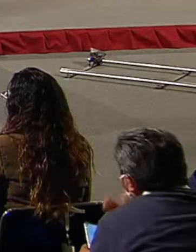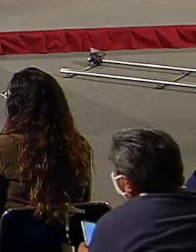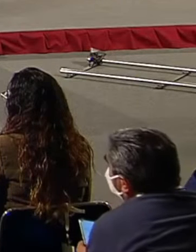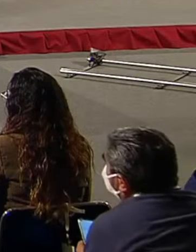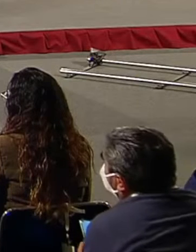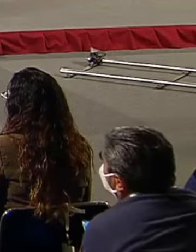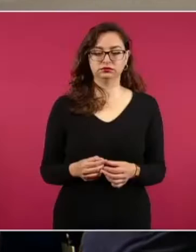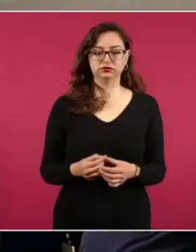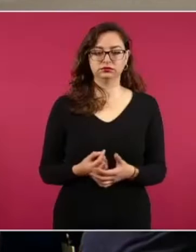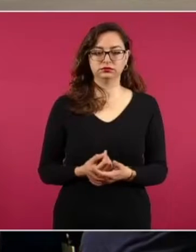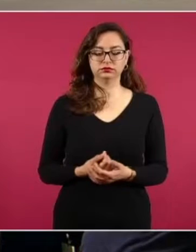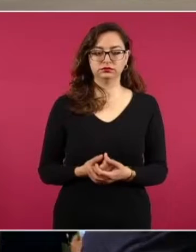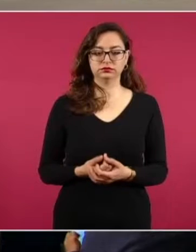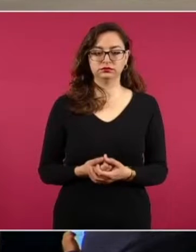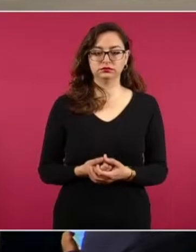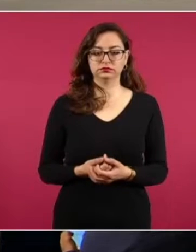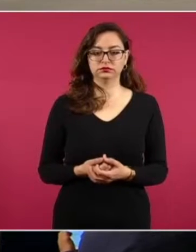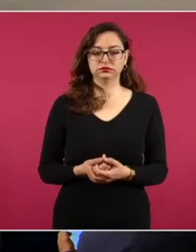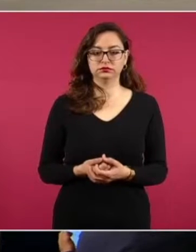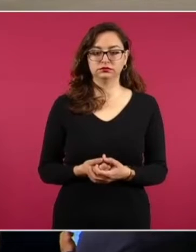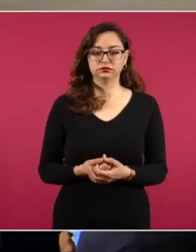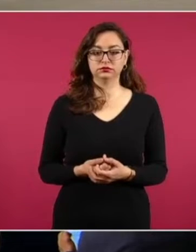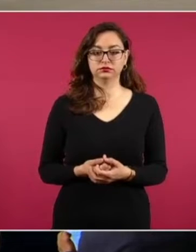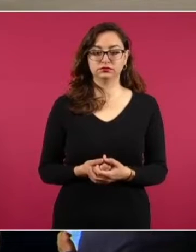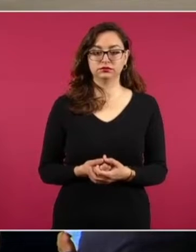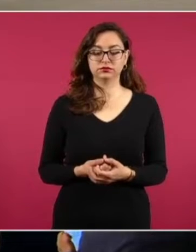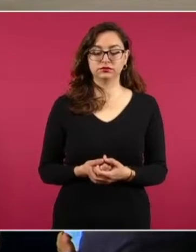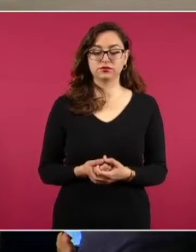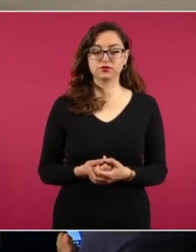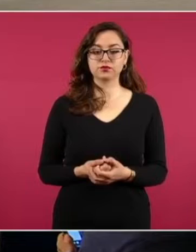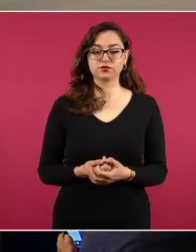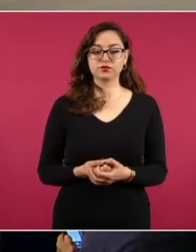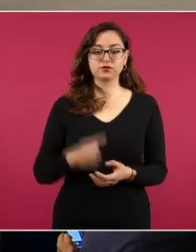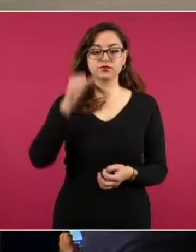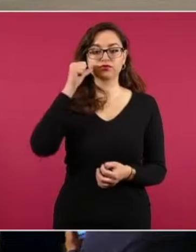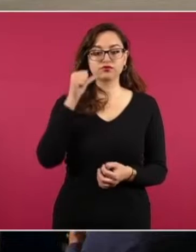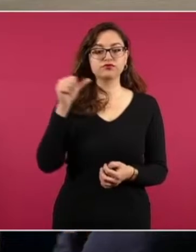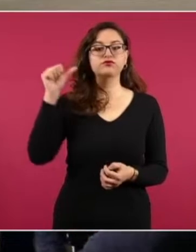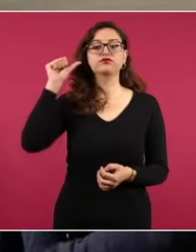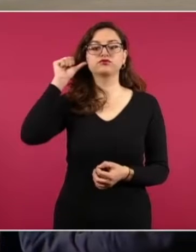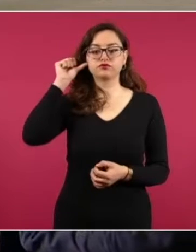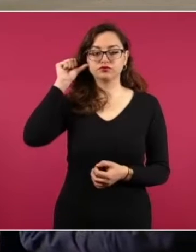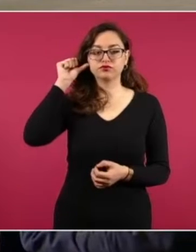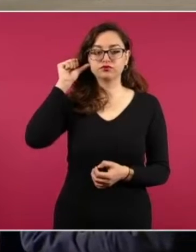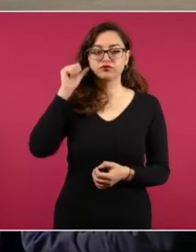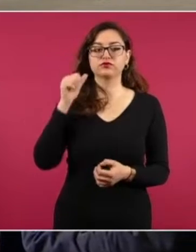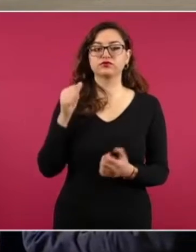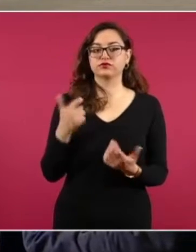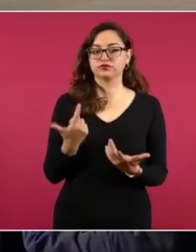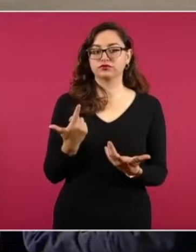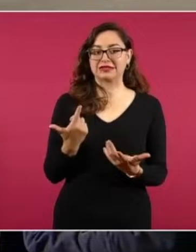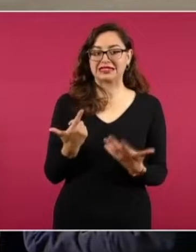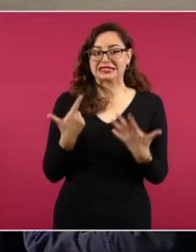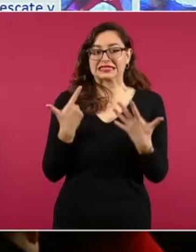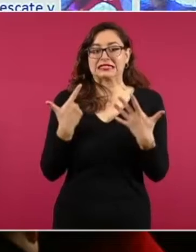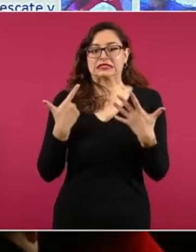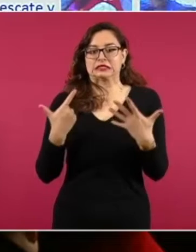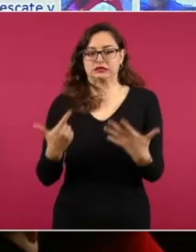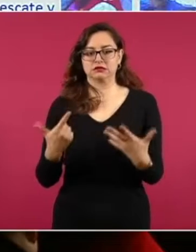Informamos también de la detención el día de ayer de siete presuntos